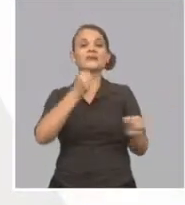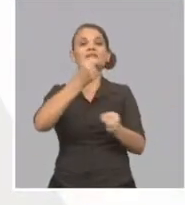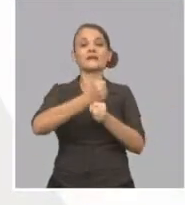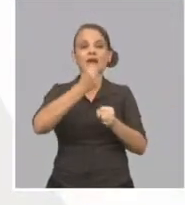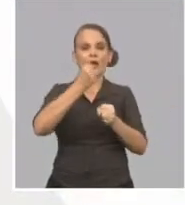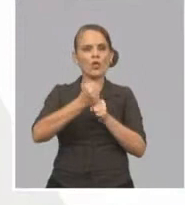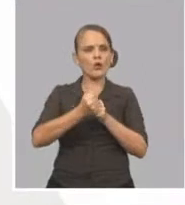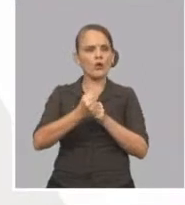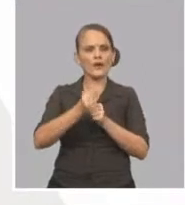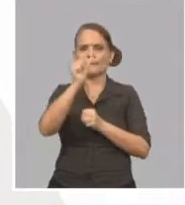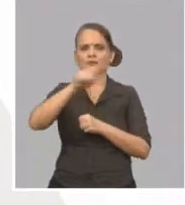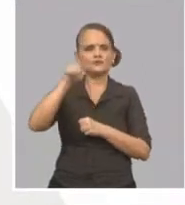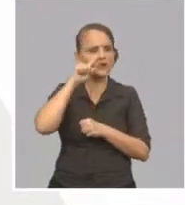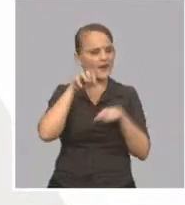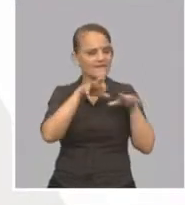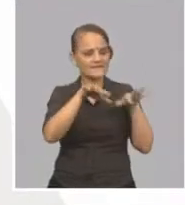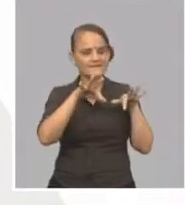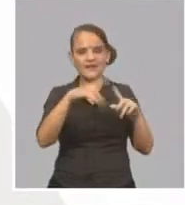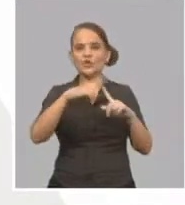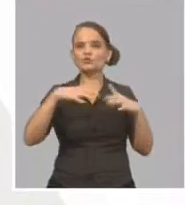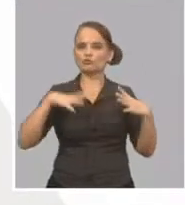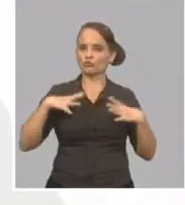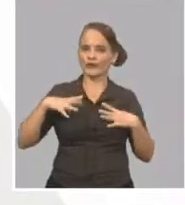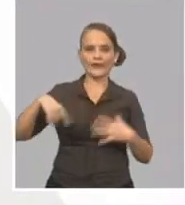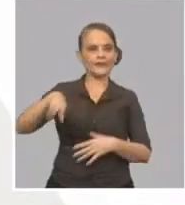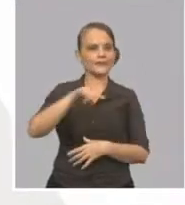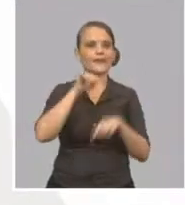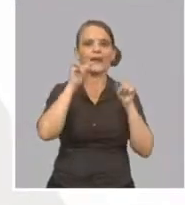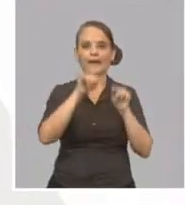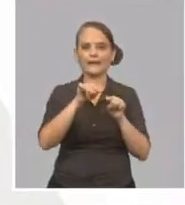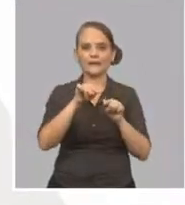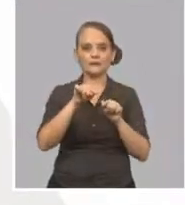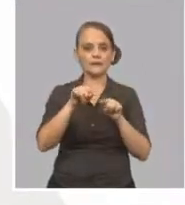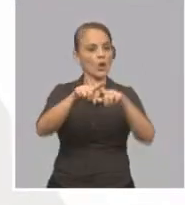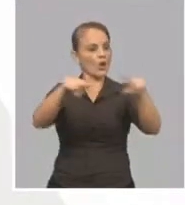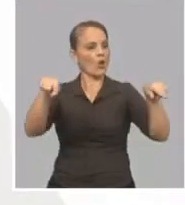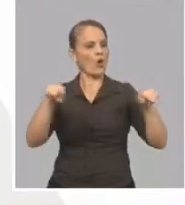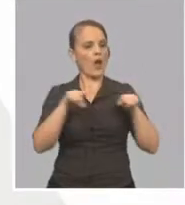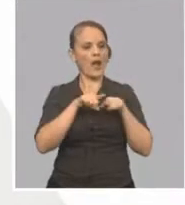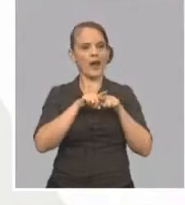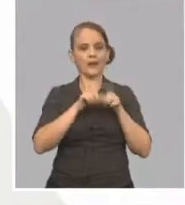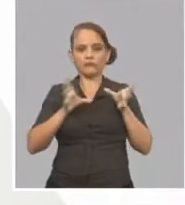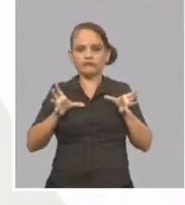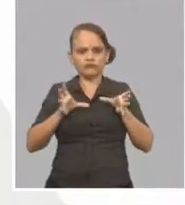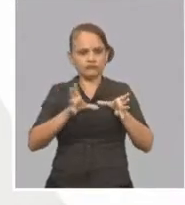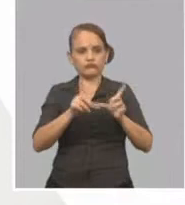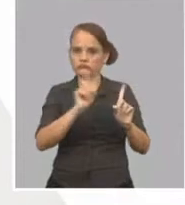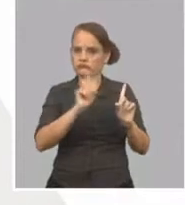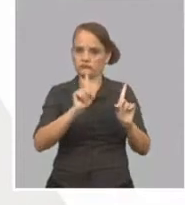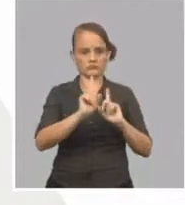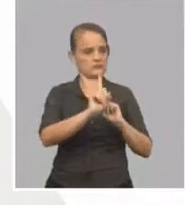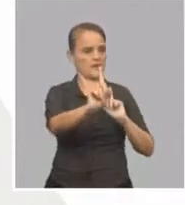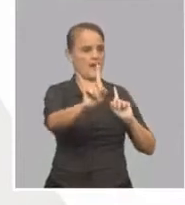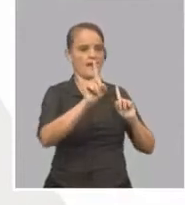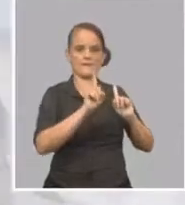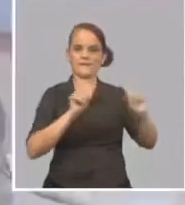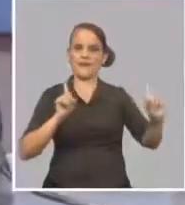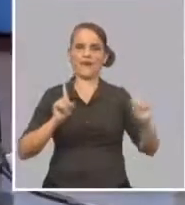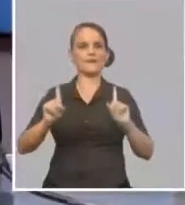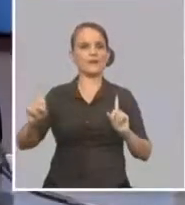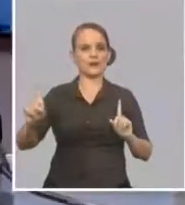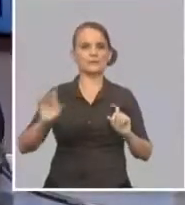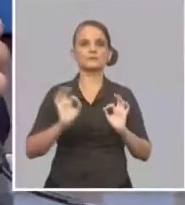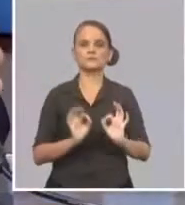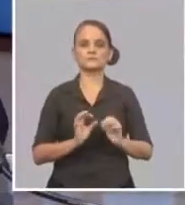propios clientes en las áreas comunes. Se ha establecido, como se ha explicado en más de una